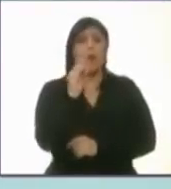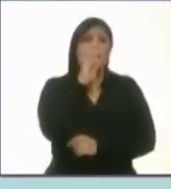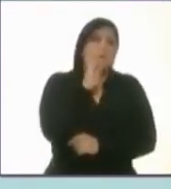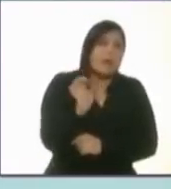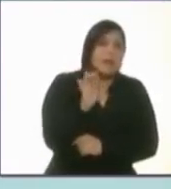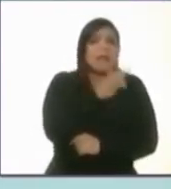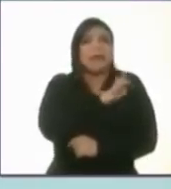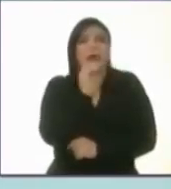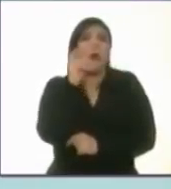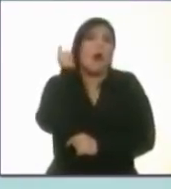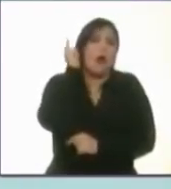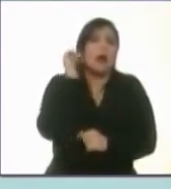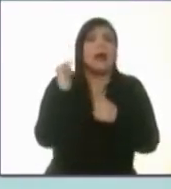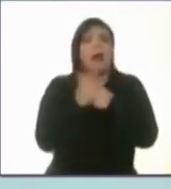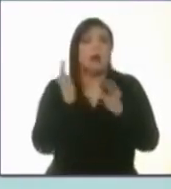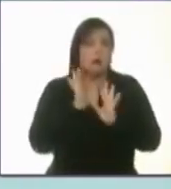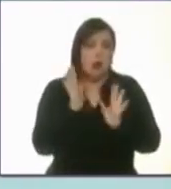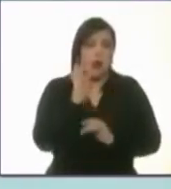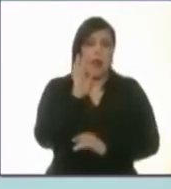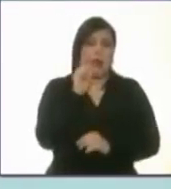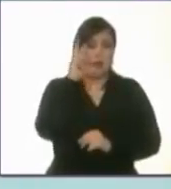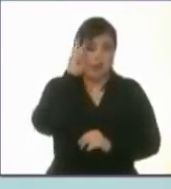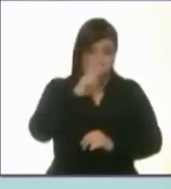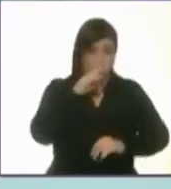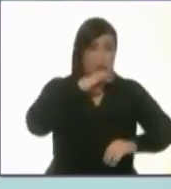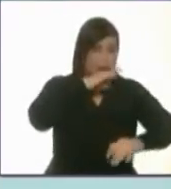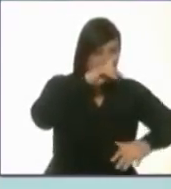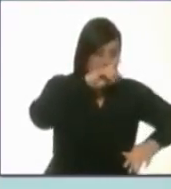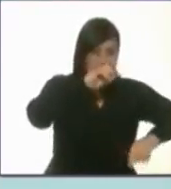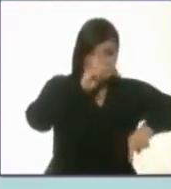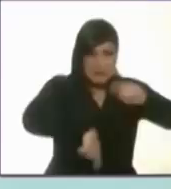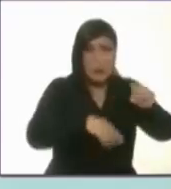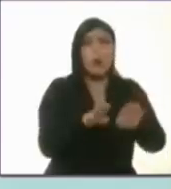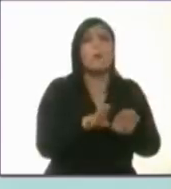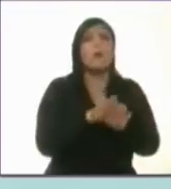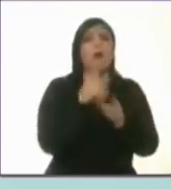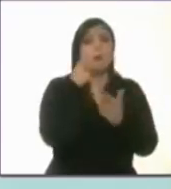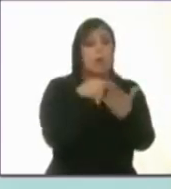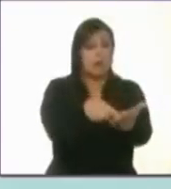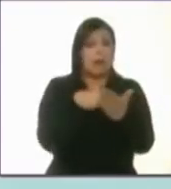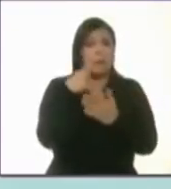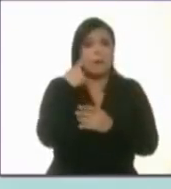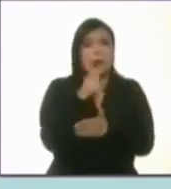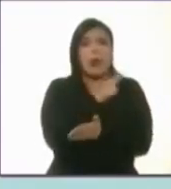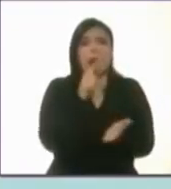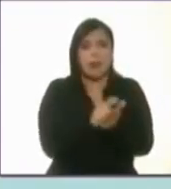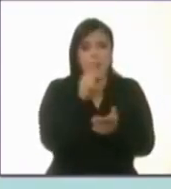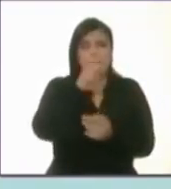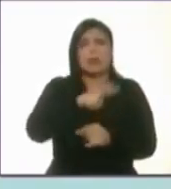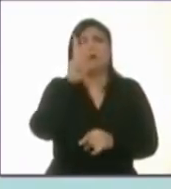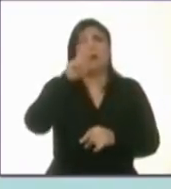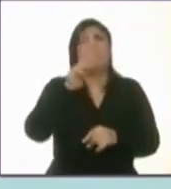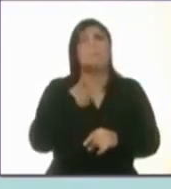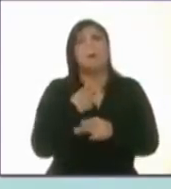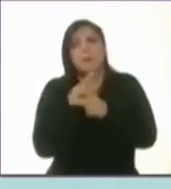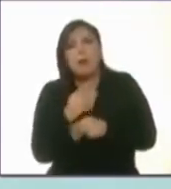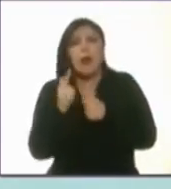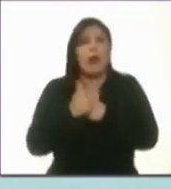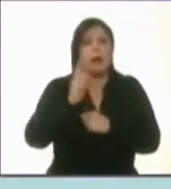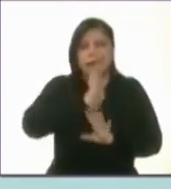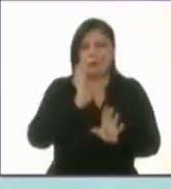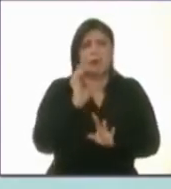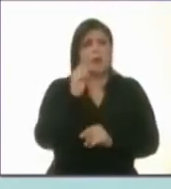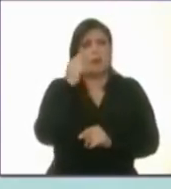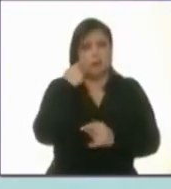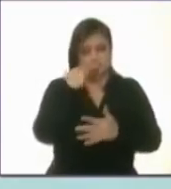esperanza. La corrupción se resuelve con la ley en la mano, con cero tolerancia y con hechos concretos. En 25 años que